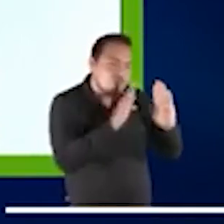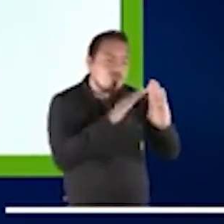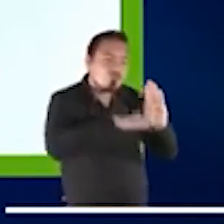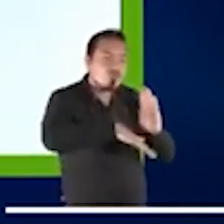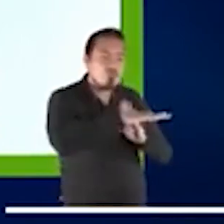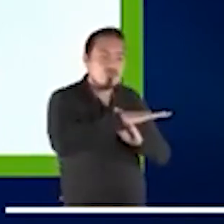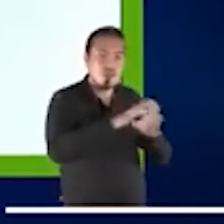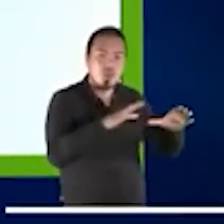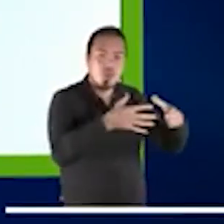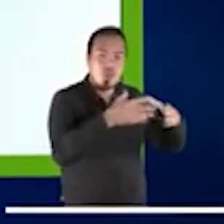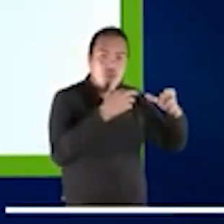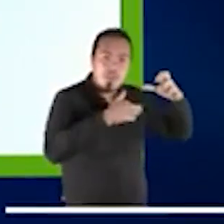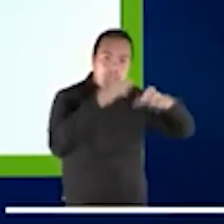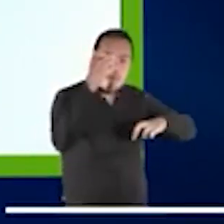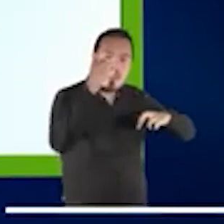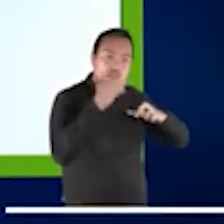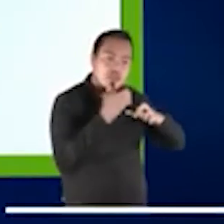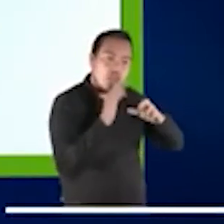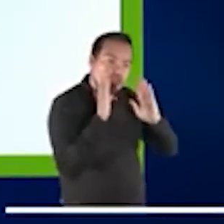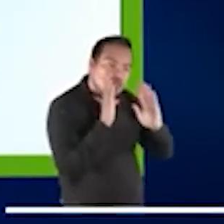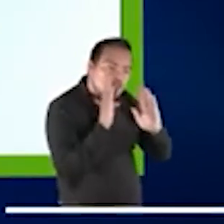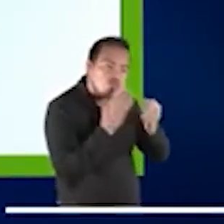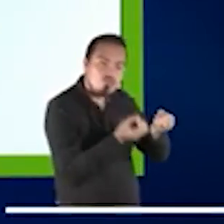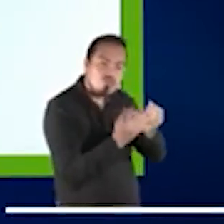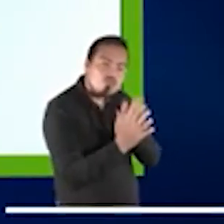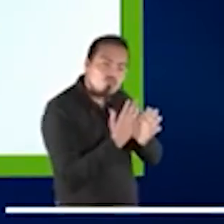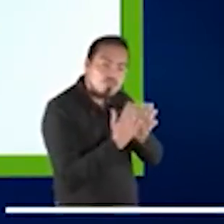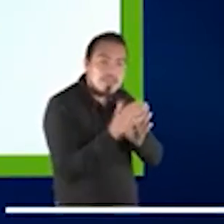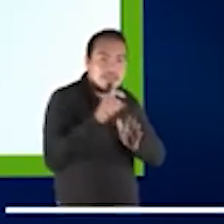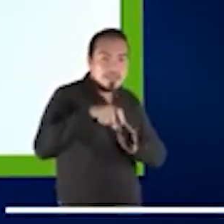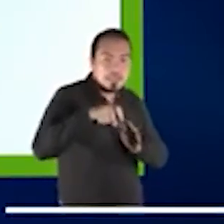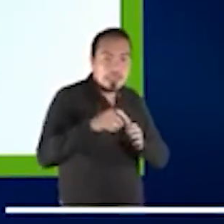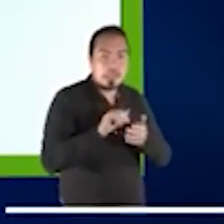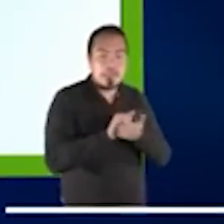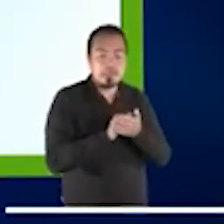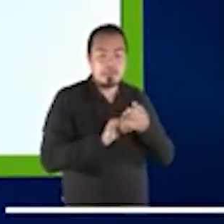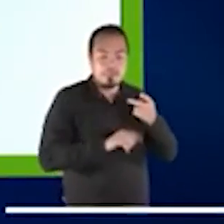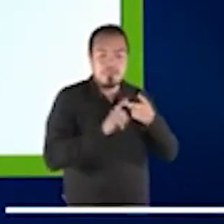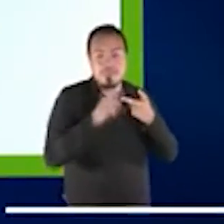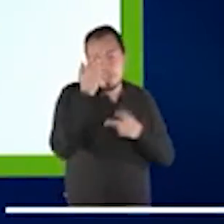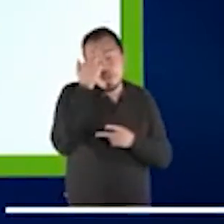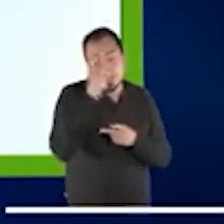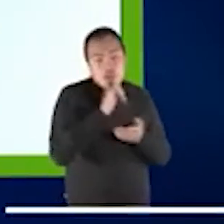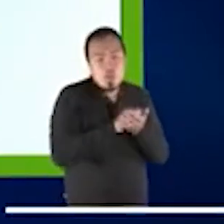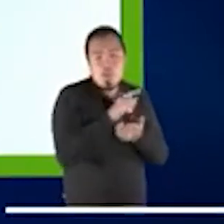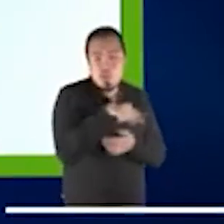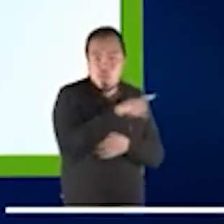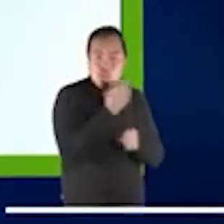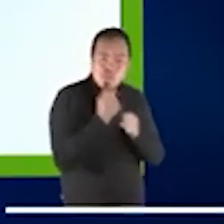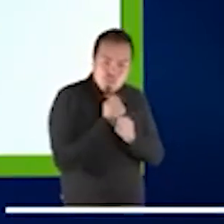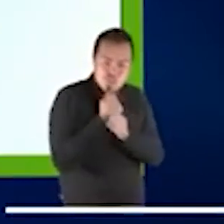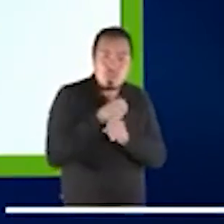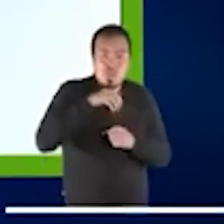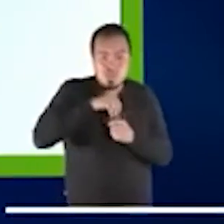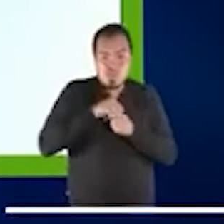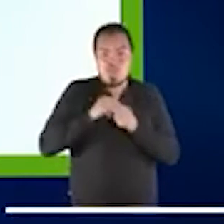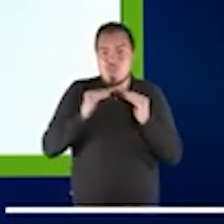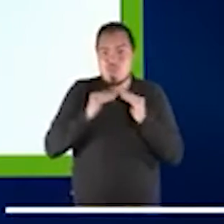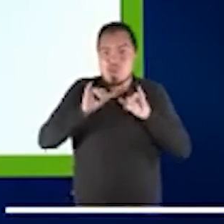profesionales y de los servicios que claramente siguieron trabajando en el tiempo de los encierros también.